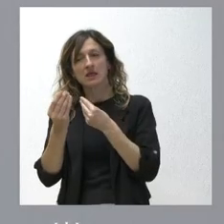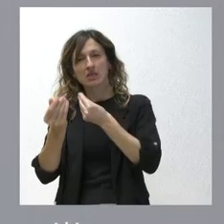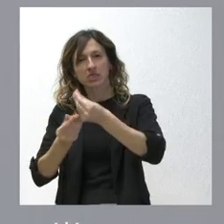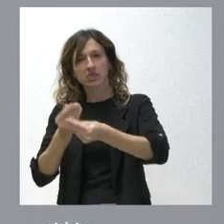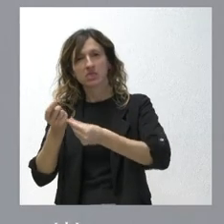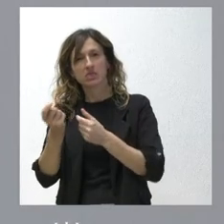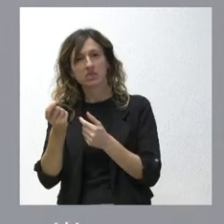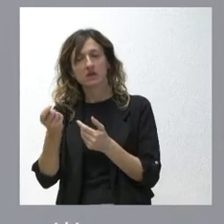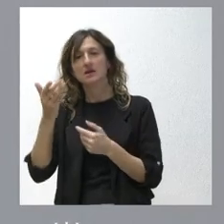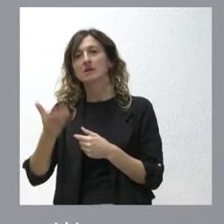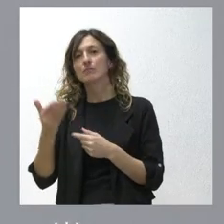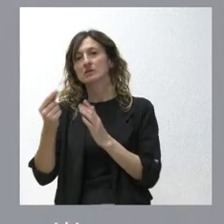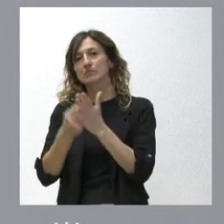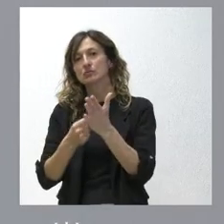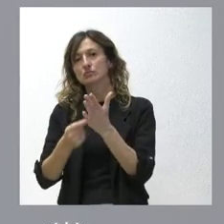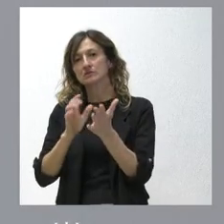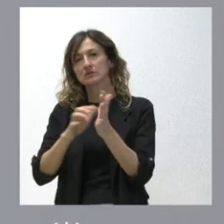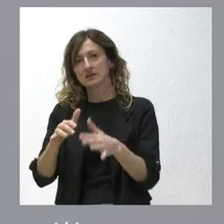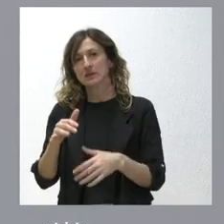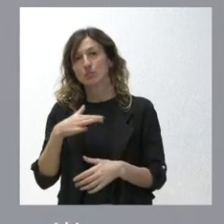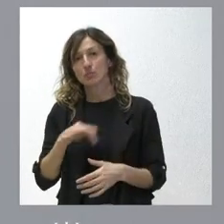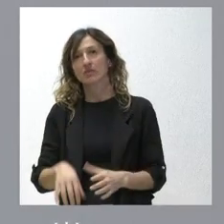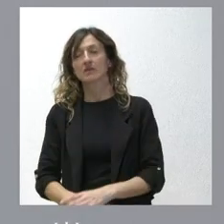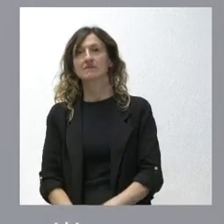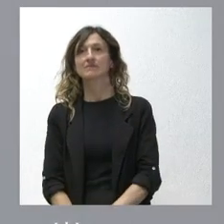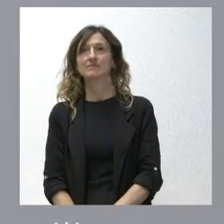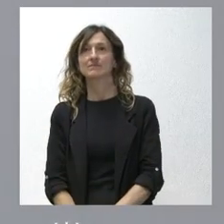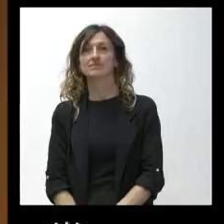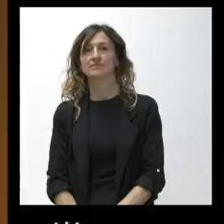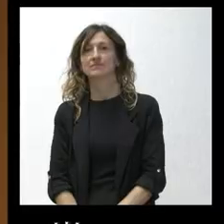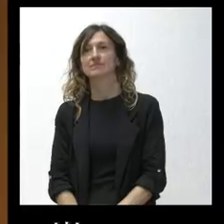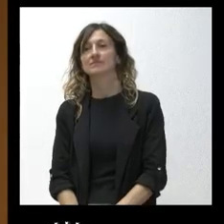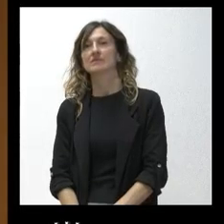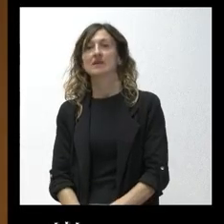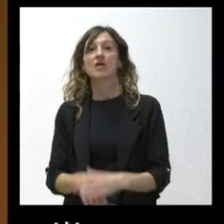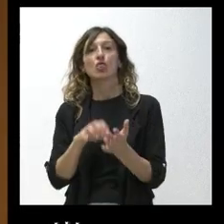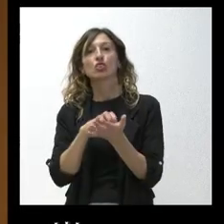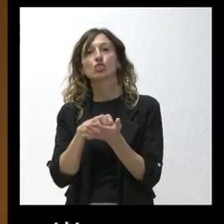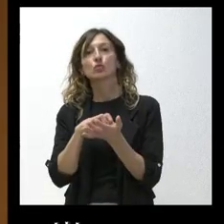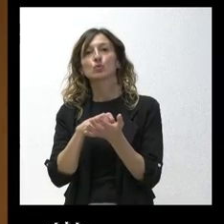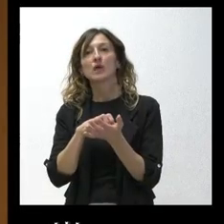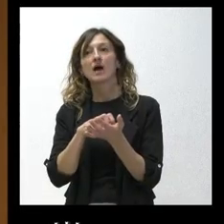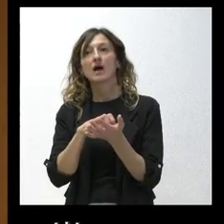de la necesidad de tener un buen presupuesto para Castilla y León una duda más de procedimiento